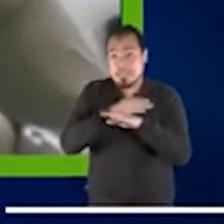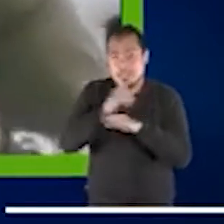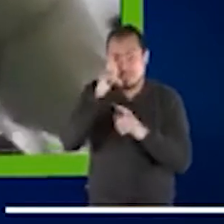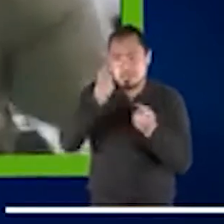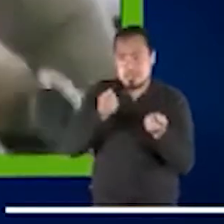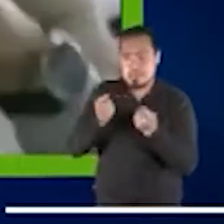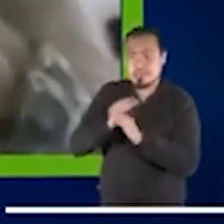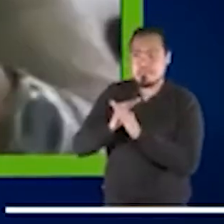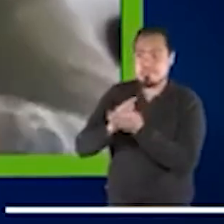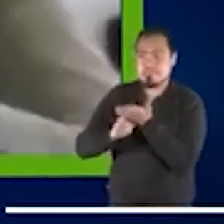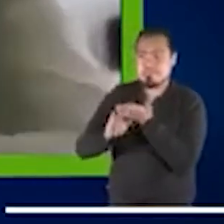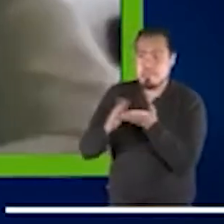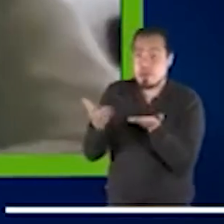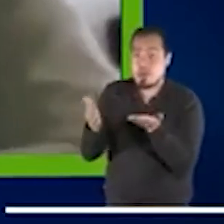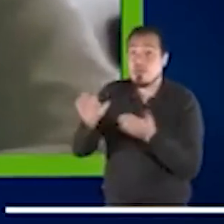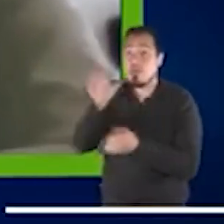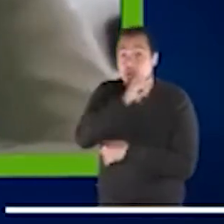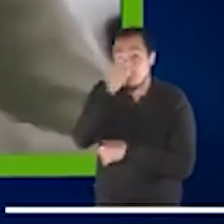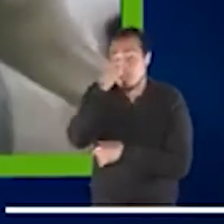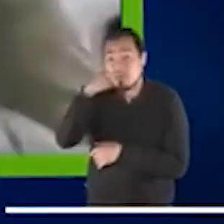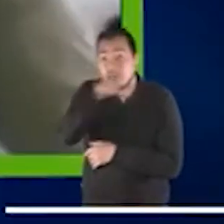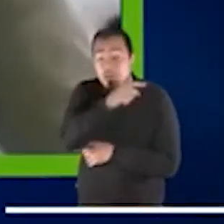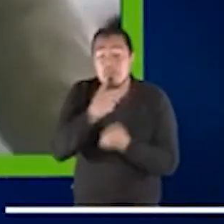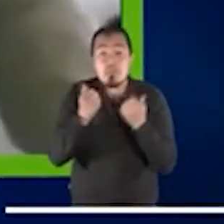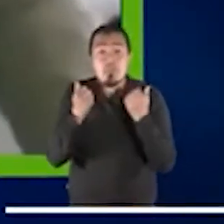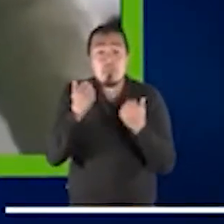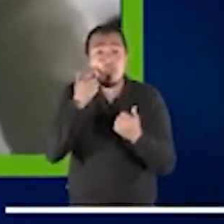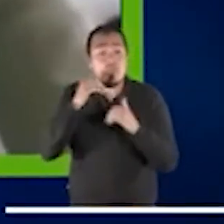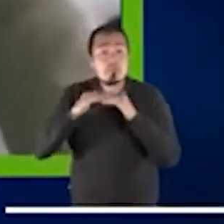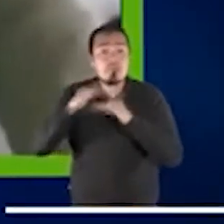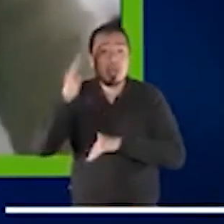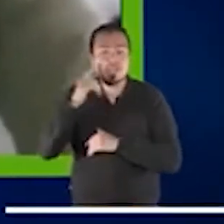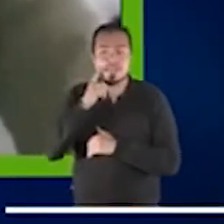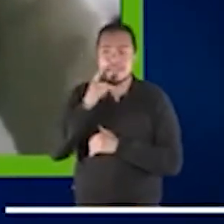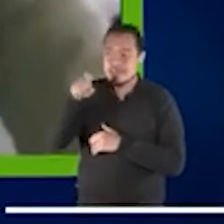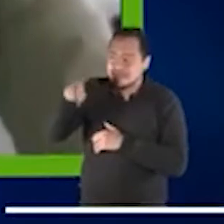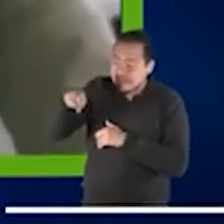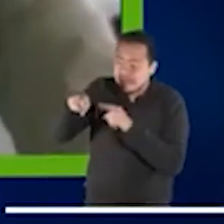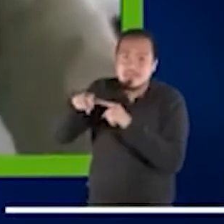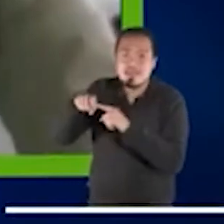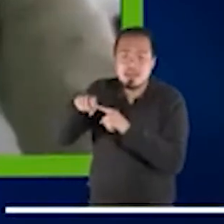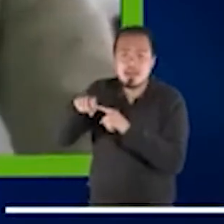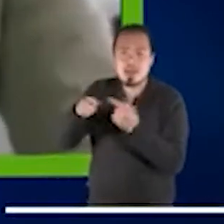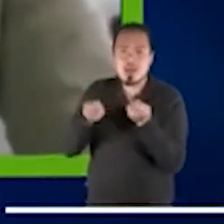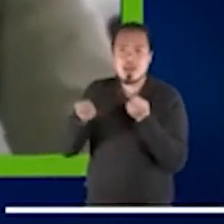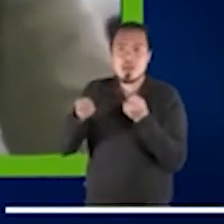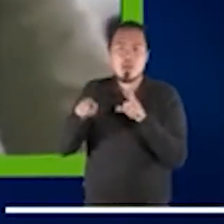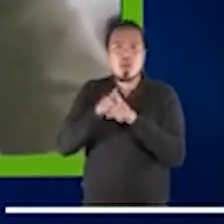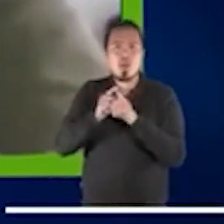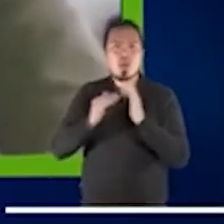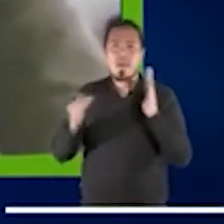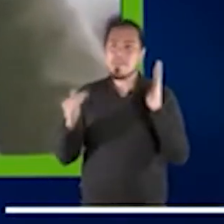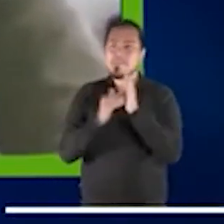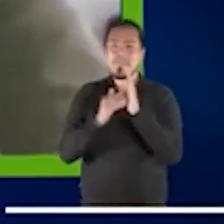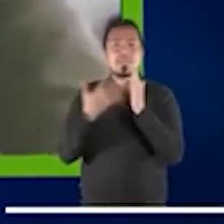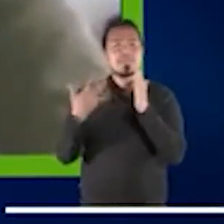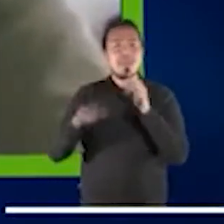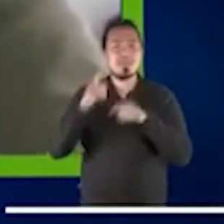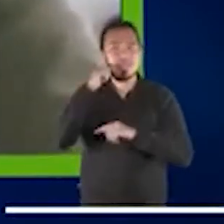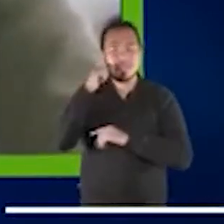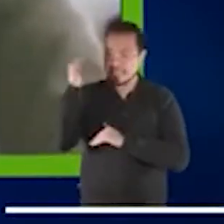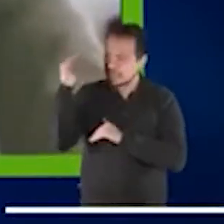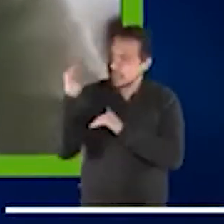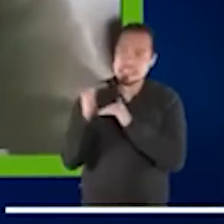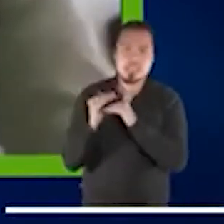en un primer momento que necesidad surge de inmediato, frenar el contagio del COVID-19 dentro de